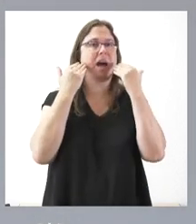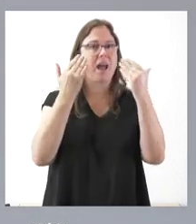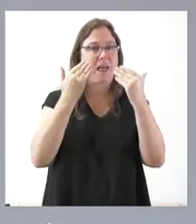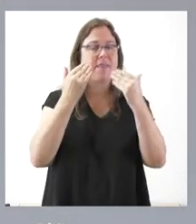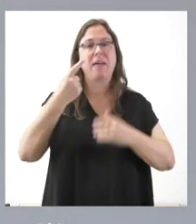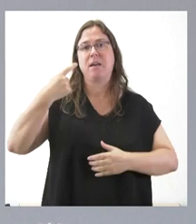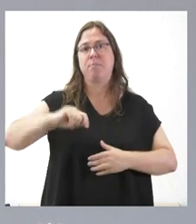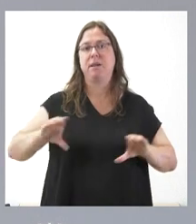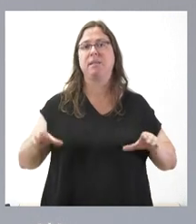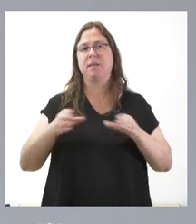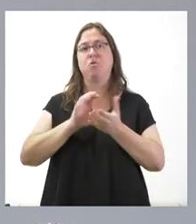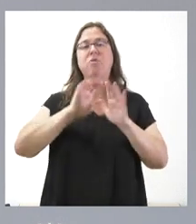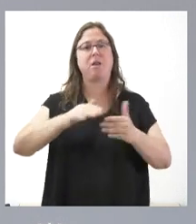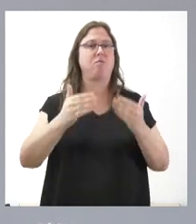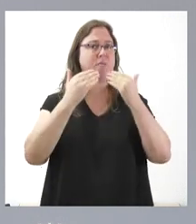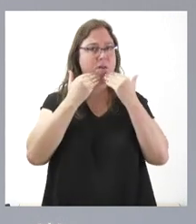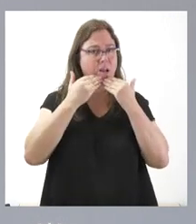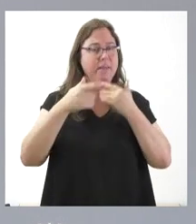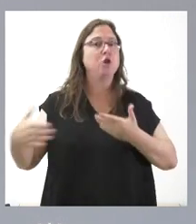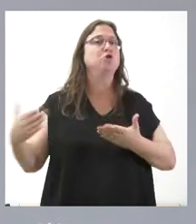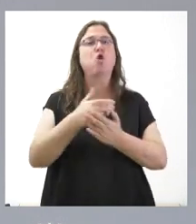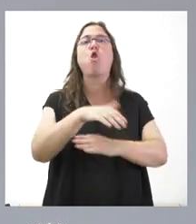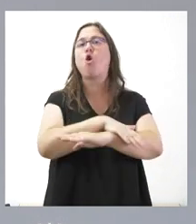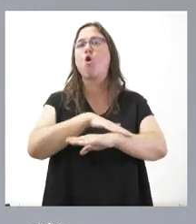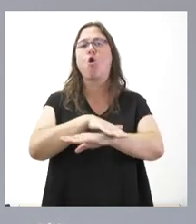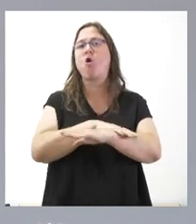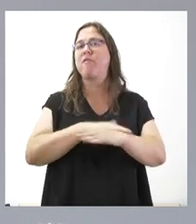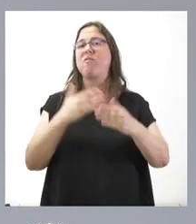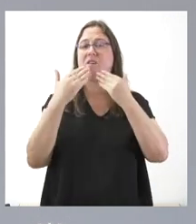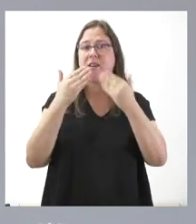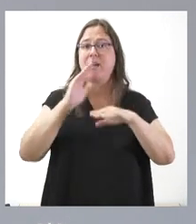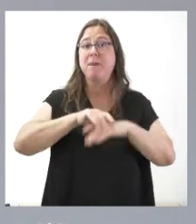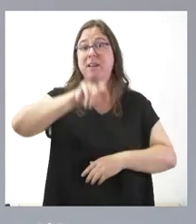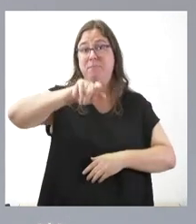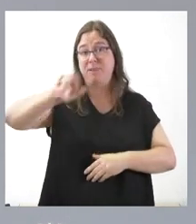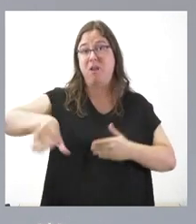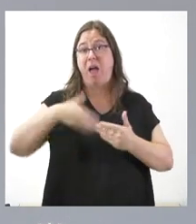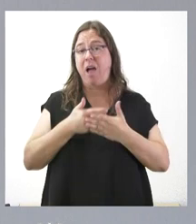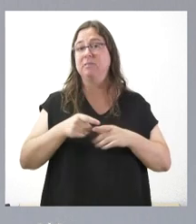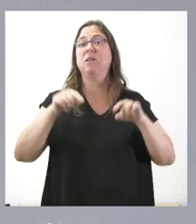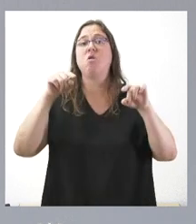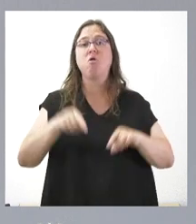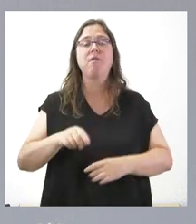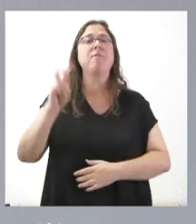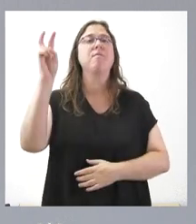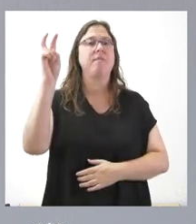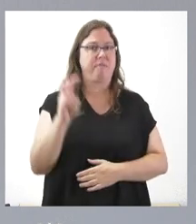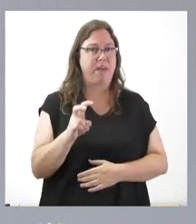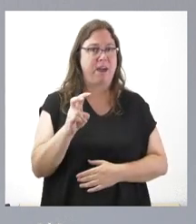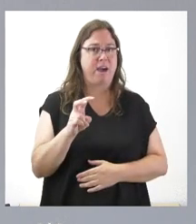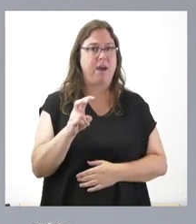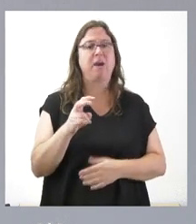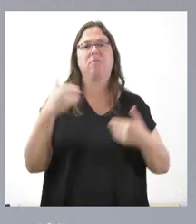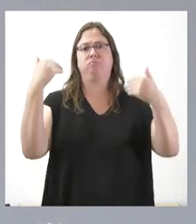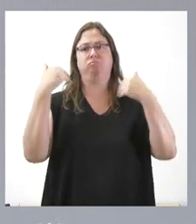del presidente de la Junta de Castilla y León y de todo el Gobierno de Castilla y León a las personas que hasta el día de hoy han venido desempeñando estas